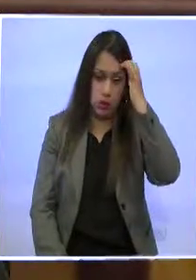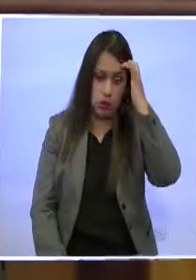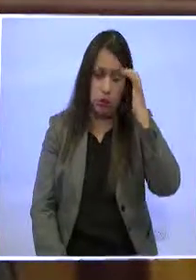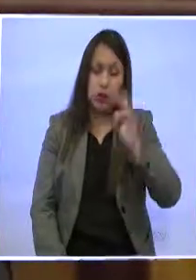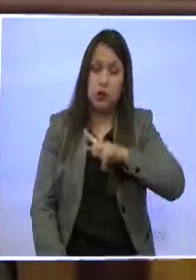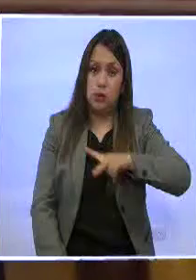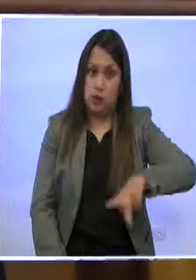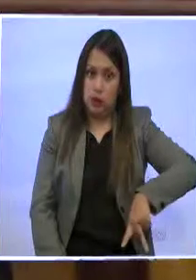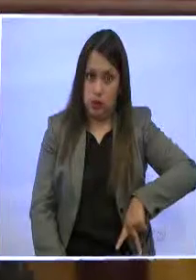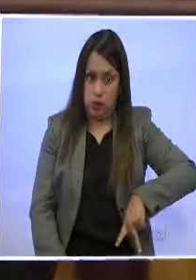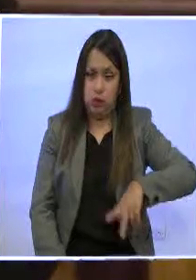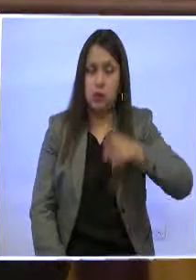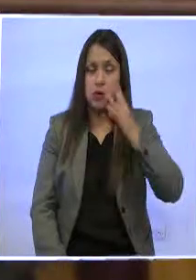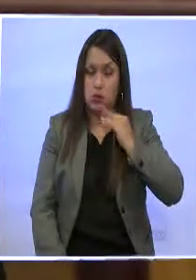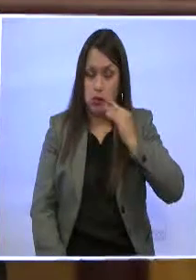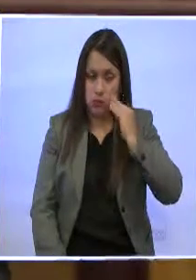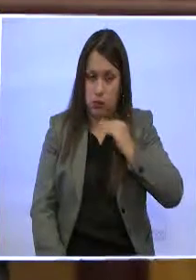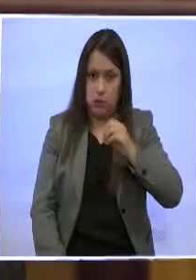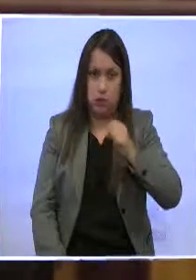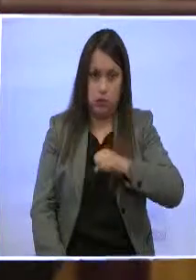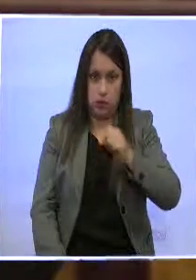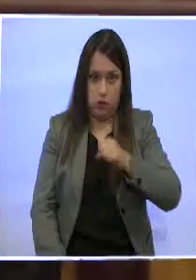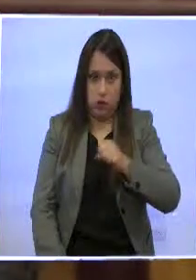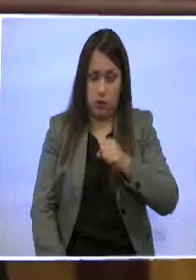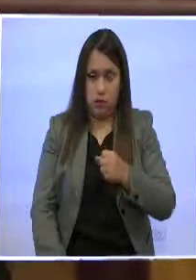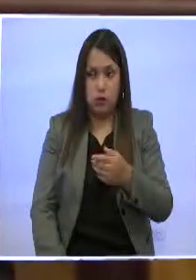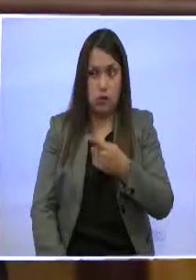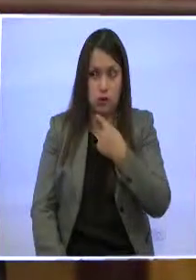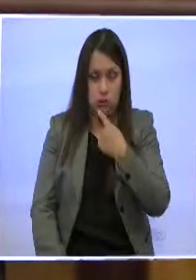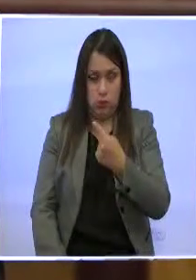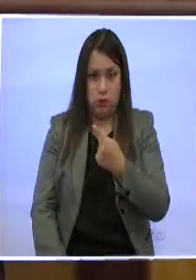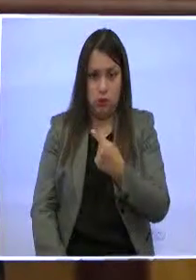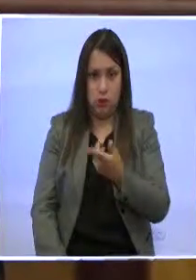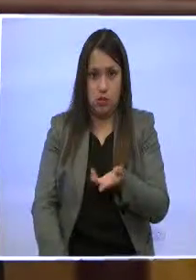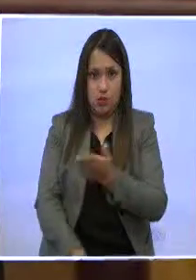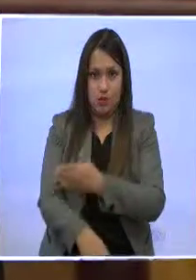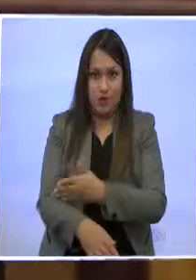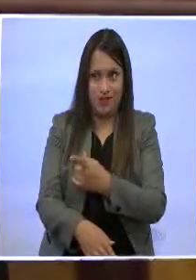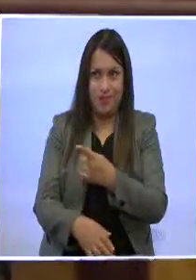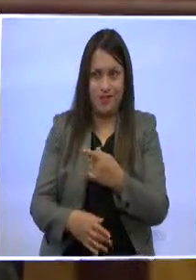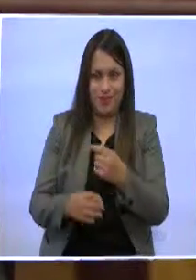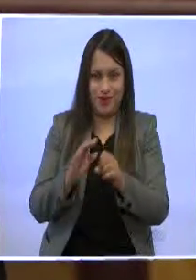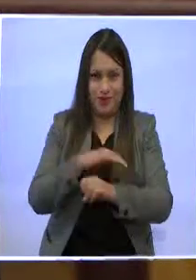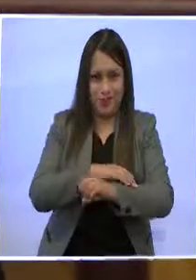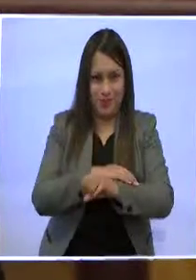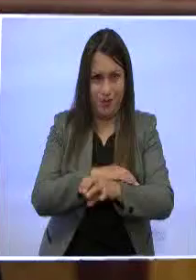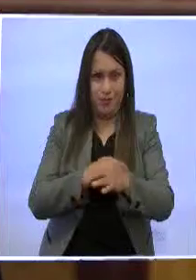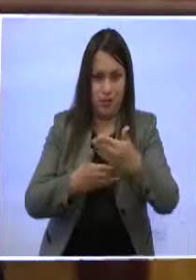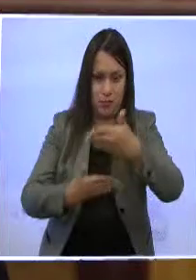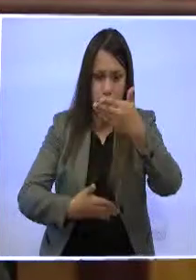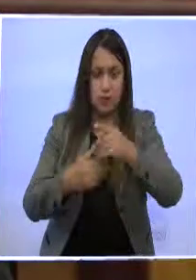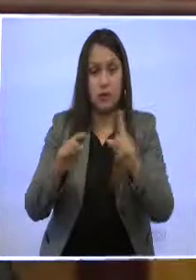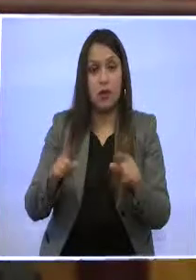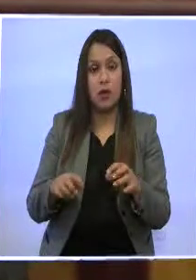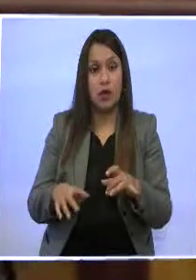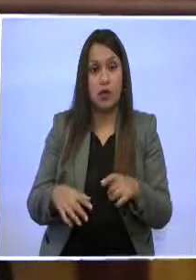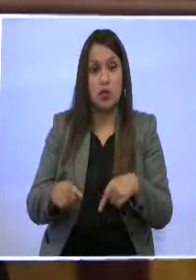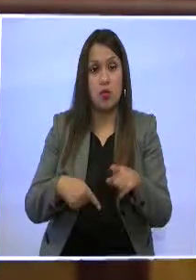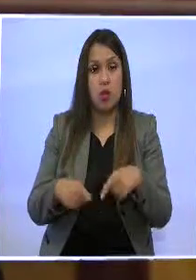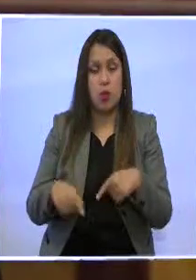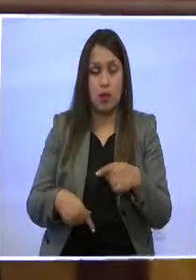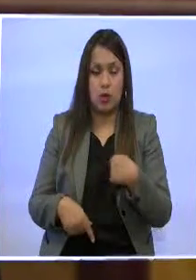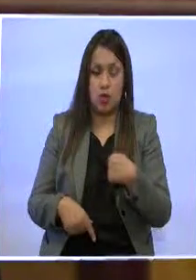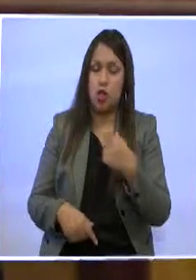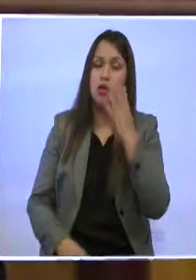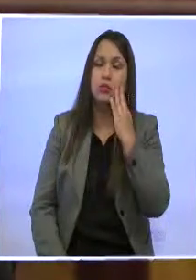personales, por mi propia experiencia, como rezó la presentación que tuvieron la gentileza de hacerme, yo fui secretario de movilidad y tengo alguna